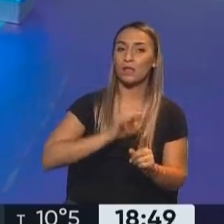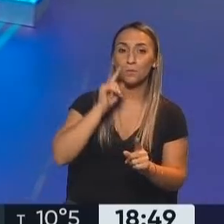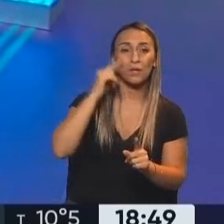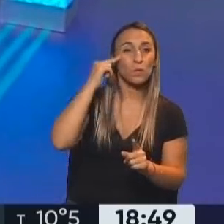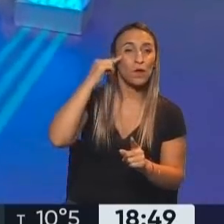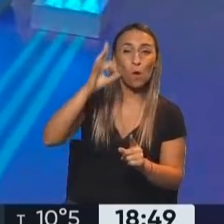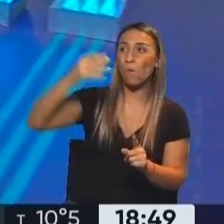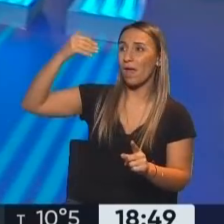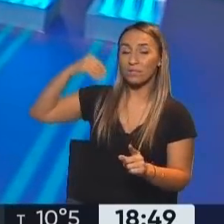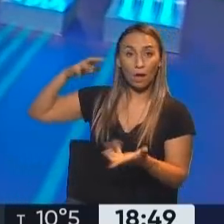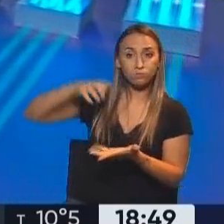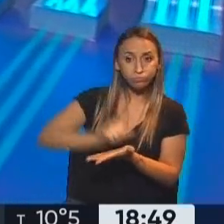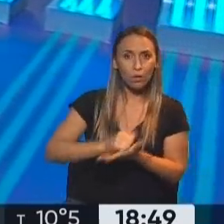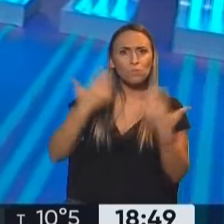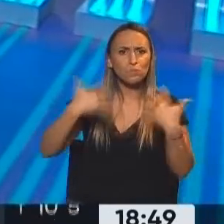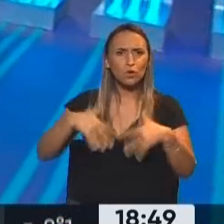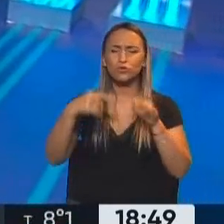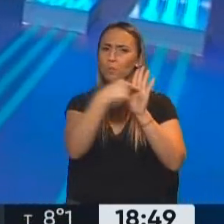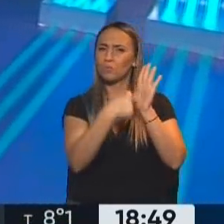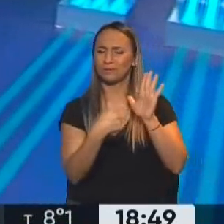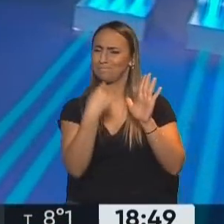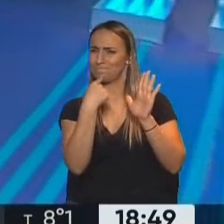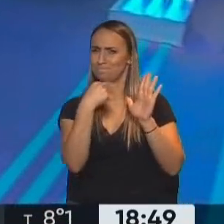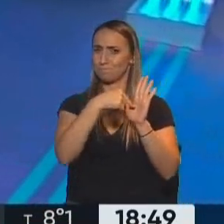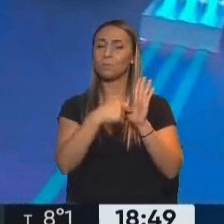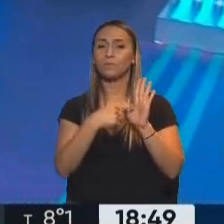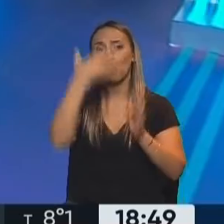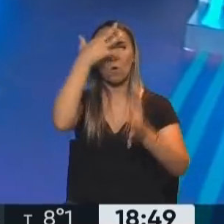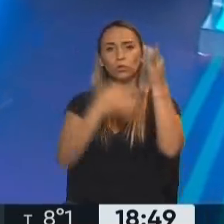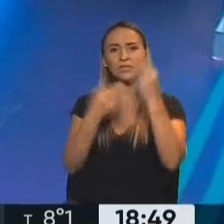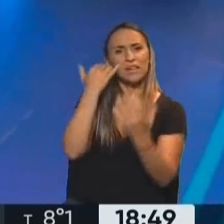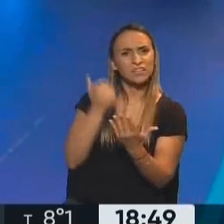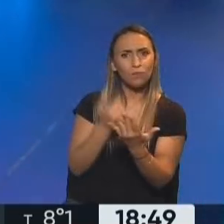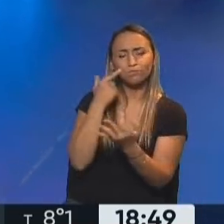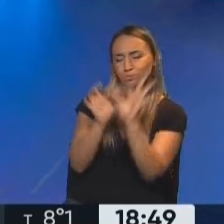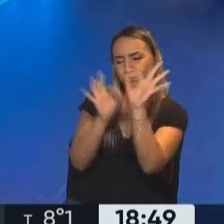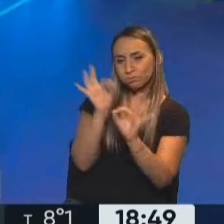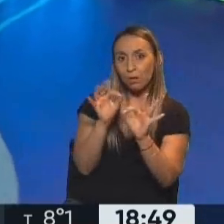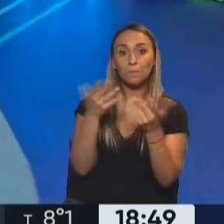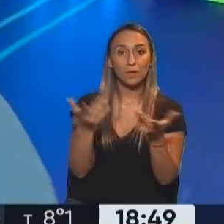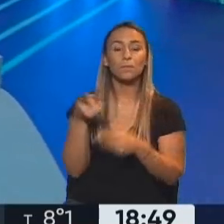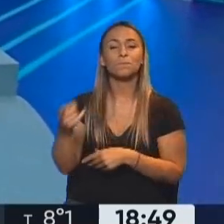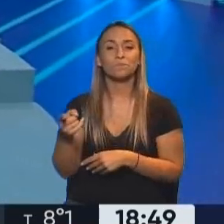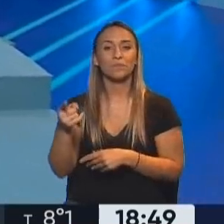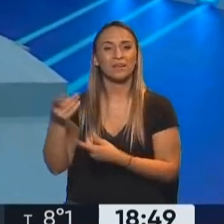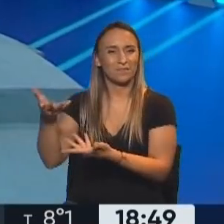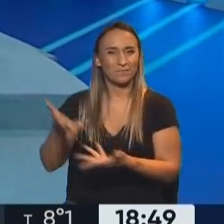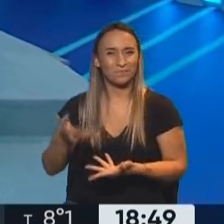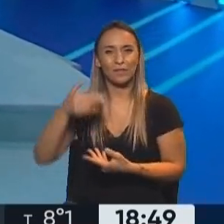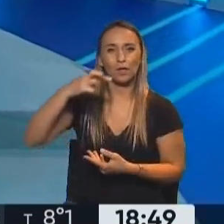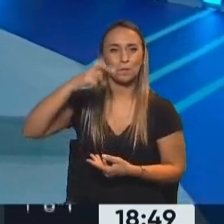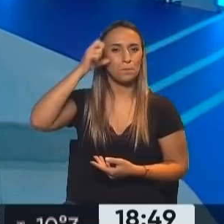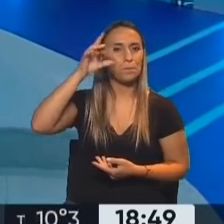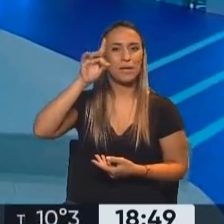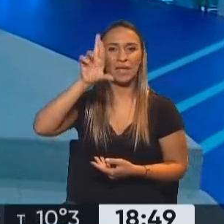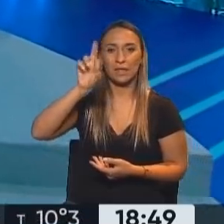irregularidades que incluso fueron tratadas en la justicia. Pero vamos a hablar, y lo tengo ya aquí a Pedro Peretti, ¿cómo estás? Pedro, bienvenido. Gracias.